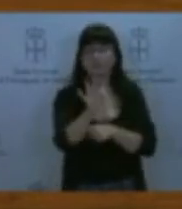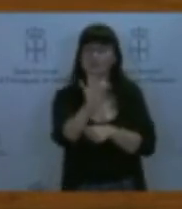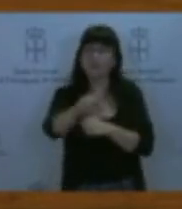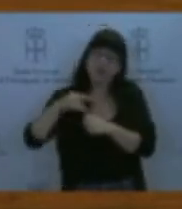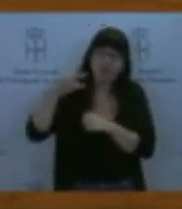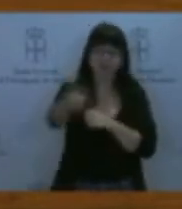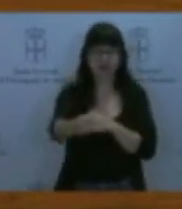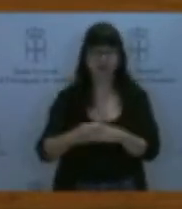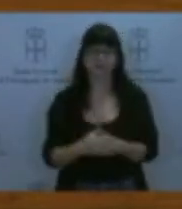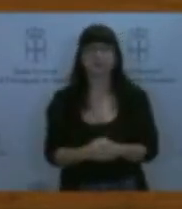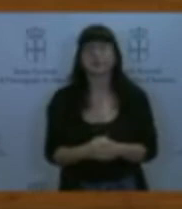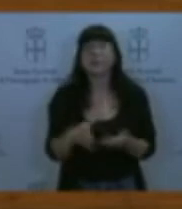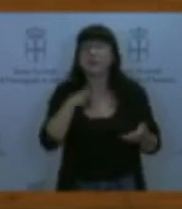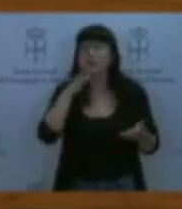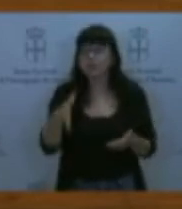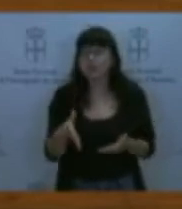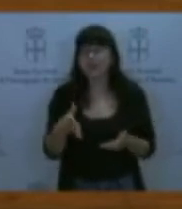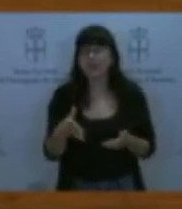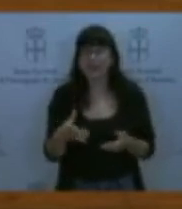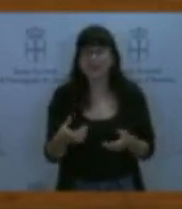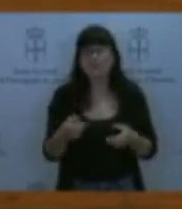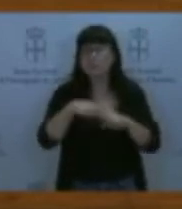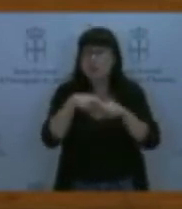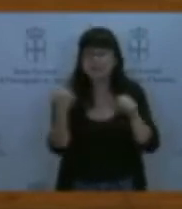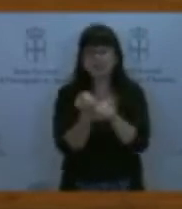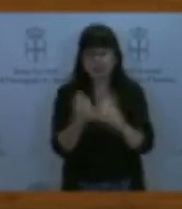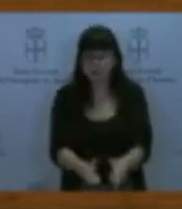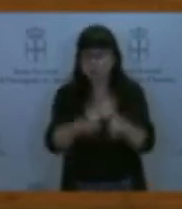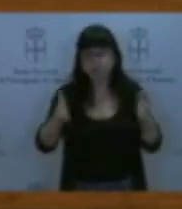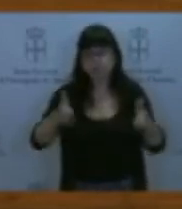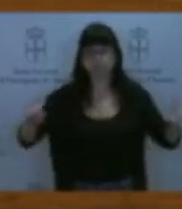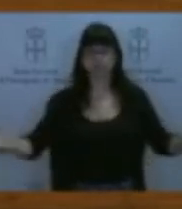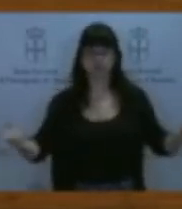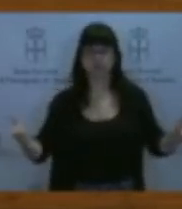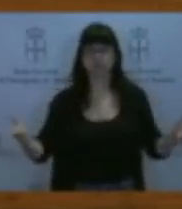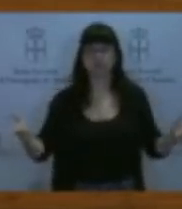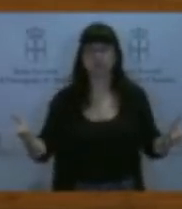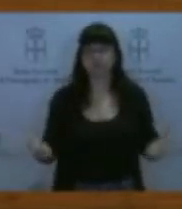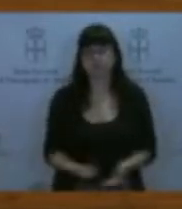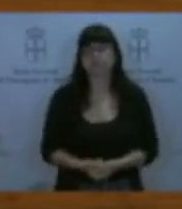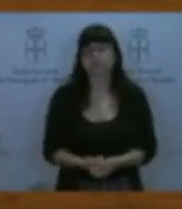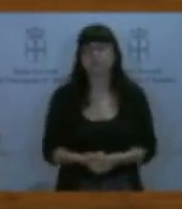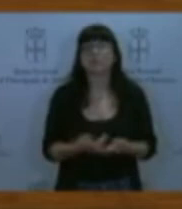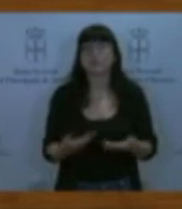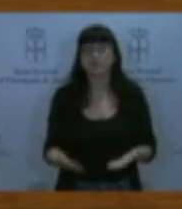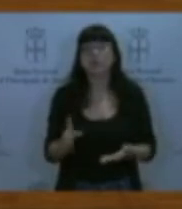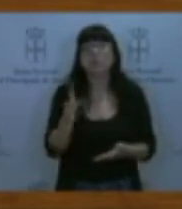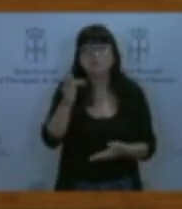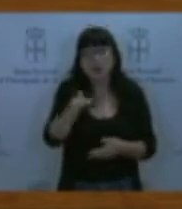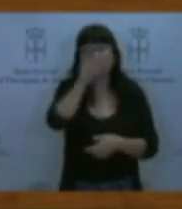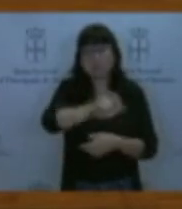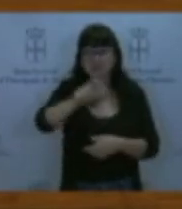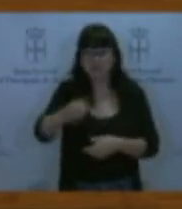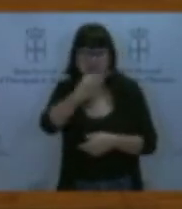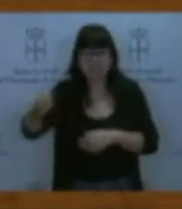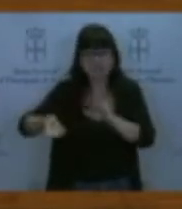cientos de puestos de trabajo públicos en las bolsas de empleo temporal, abriendo la posibilidad de que cientos de personas actualmente en paro, sin trabajo